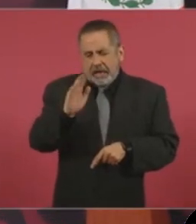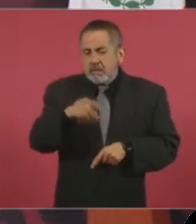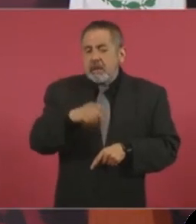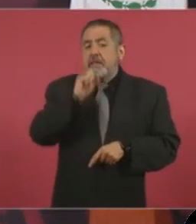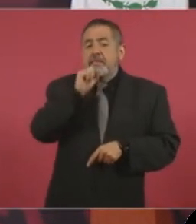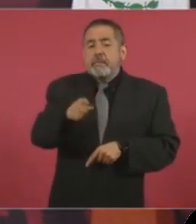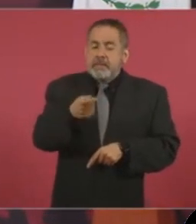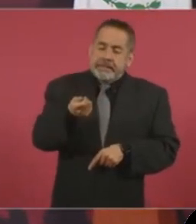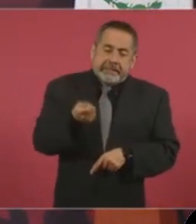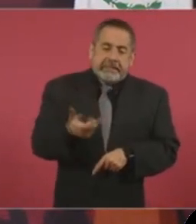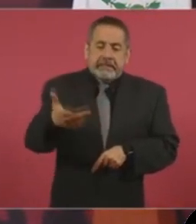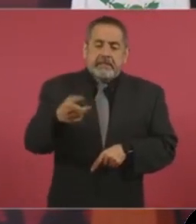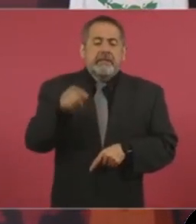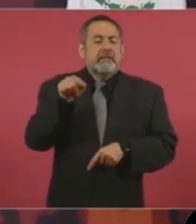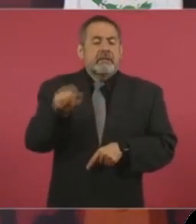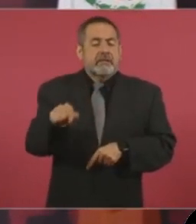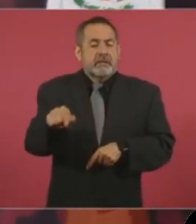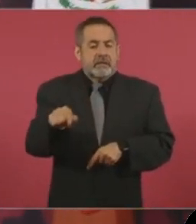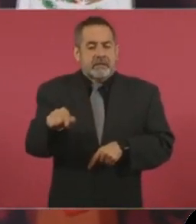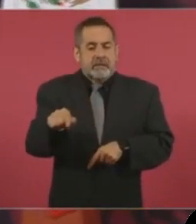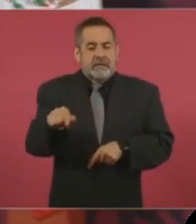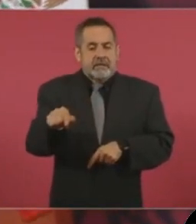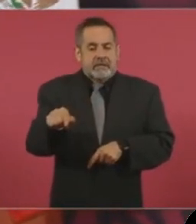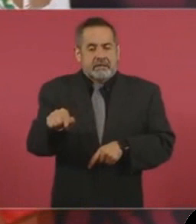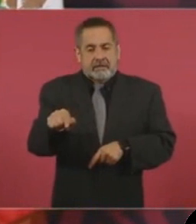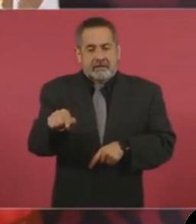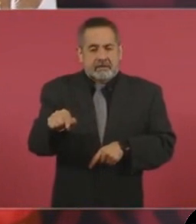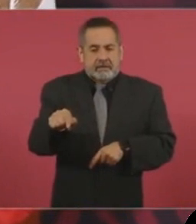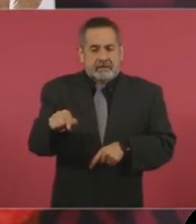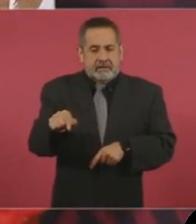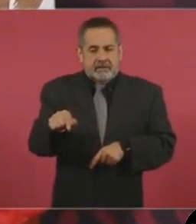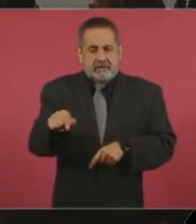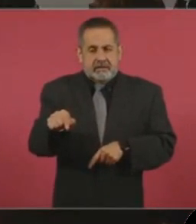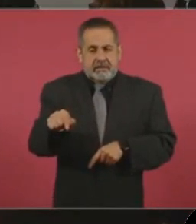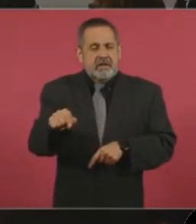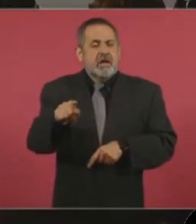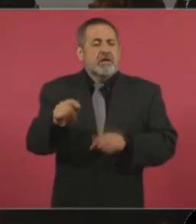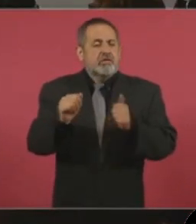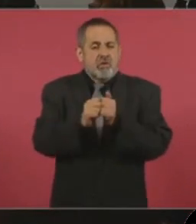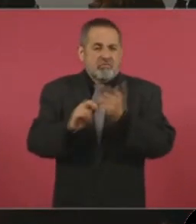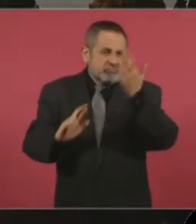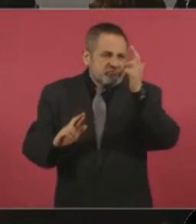el revolucionario del pueblo,